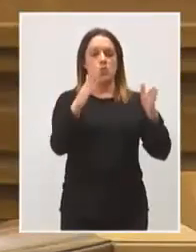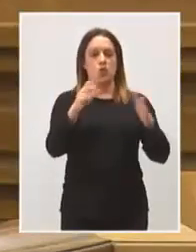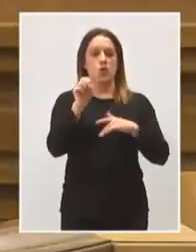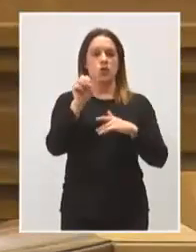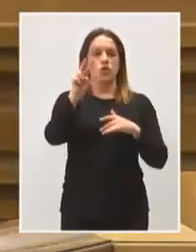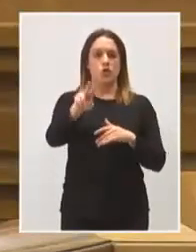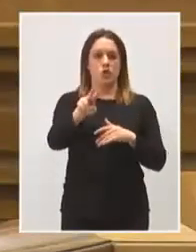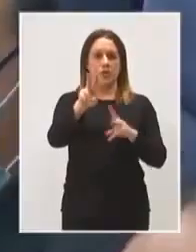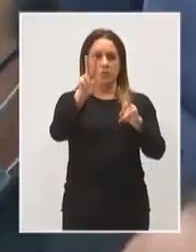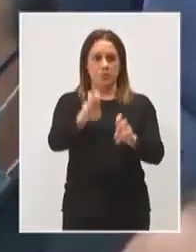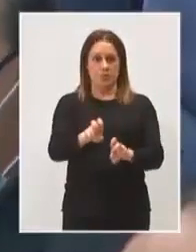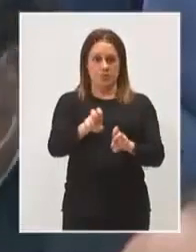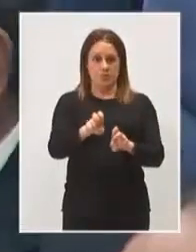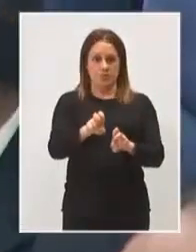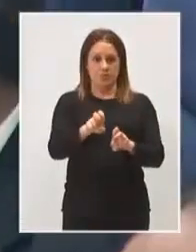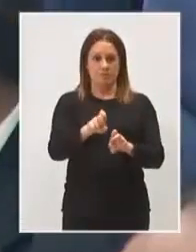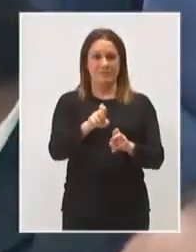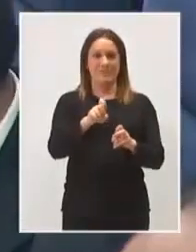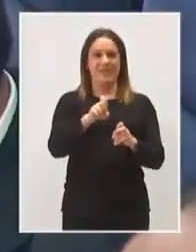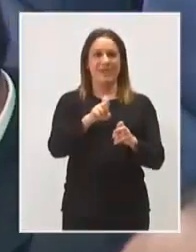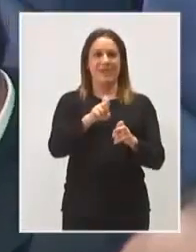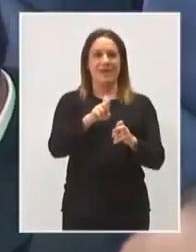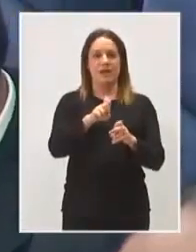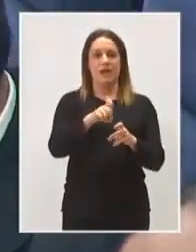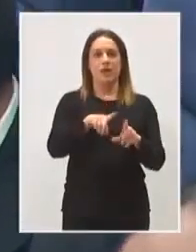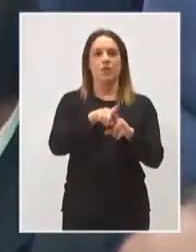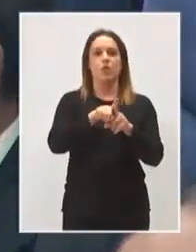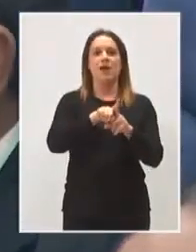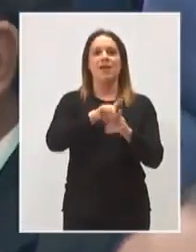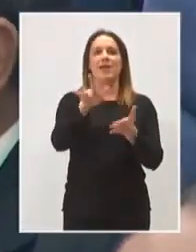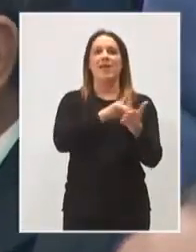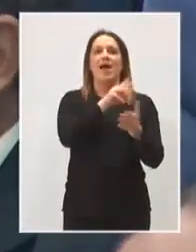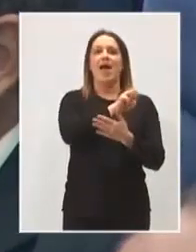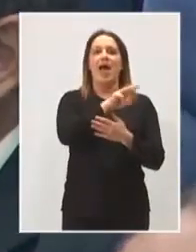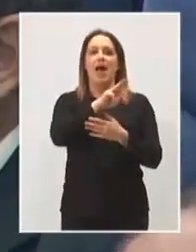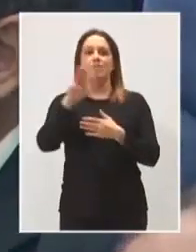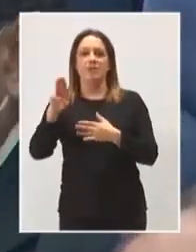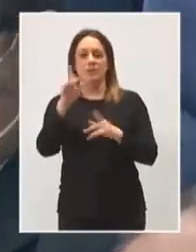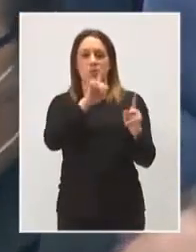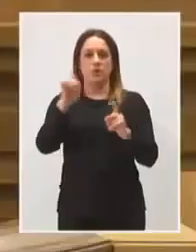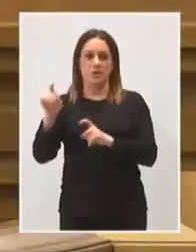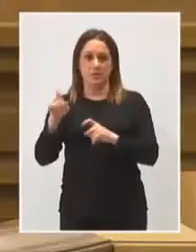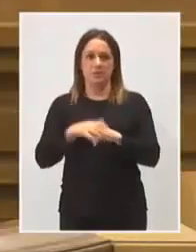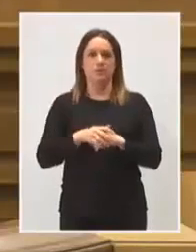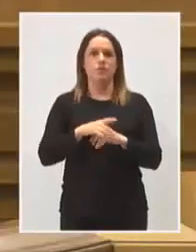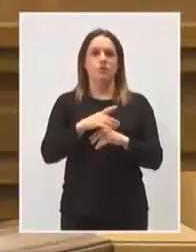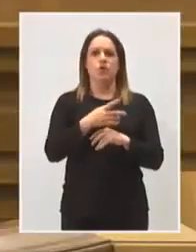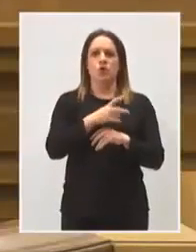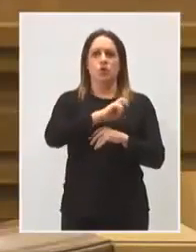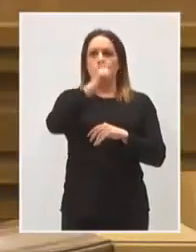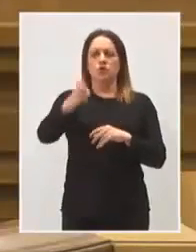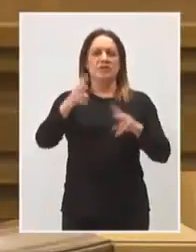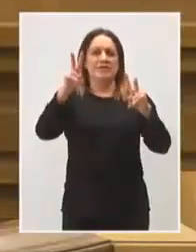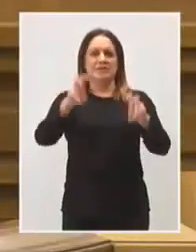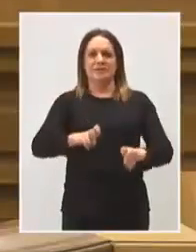instalaciones educativas y con muchas otras obras que pasarán de los 500 entre este curso y el que viene en